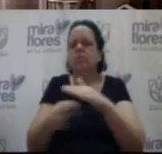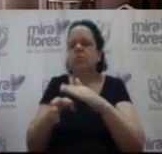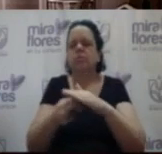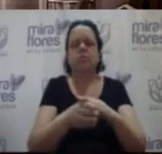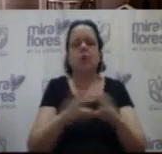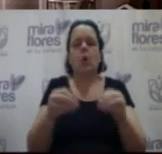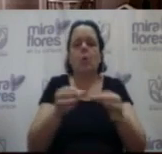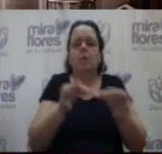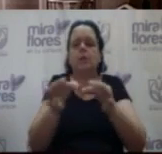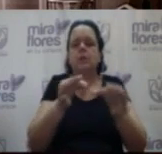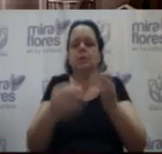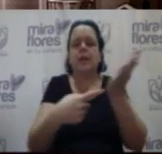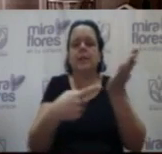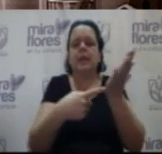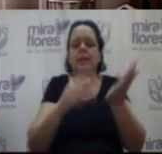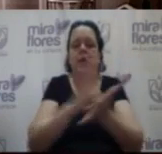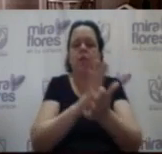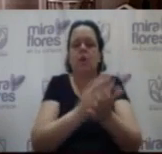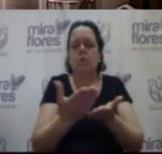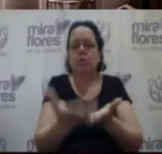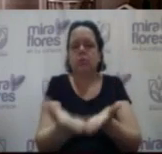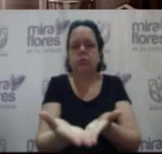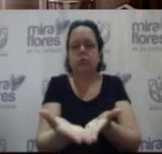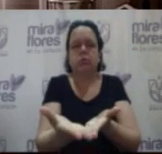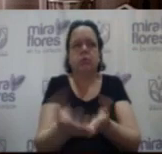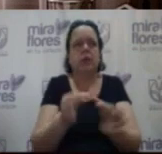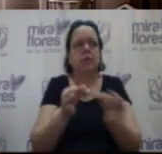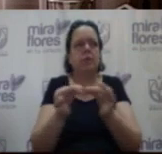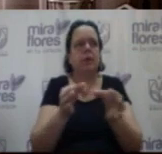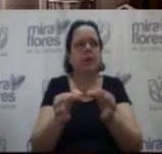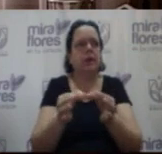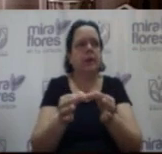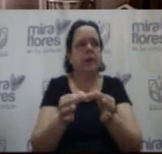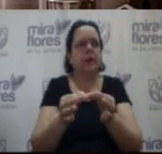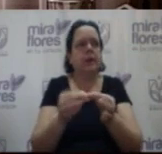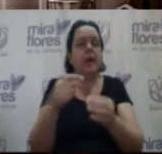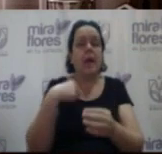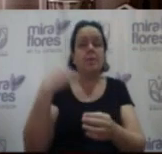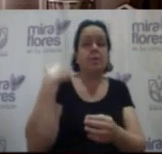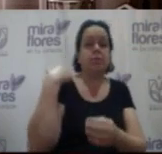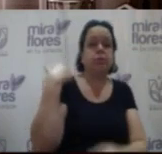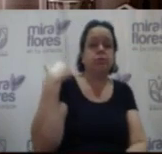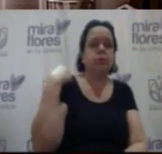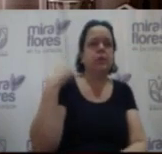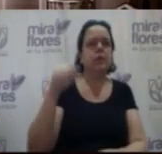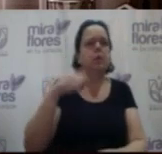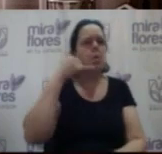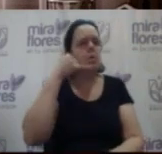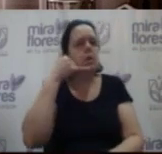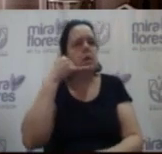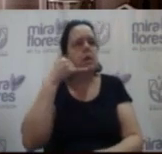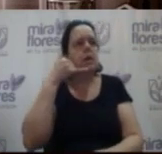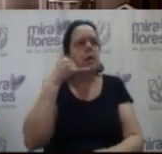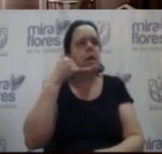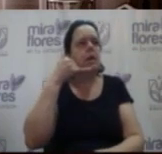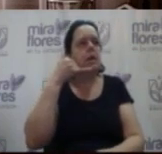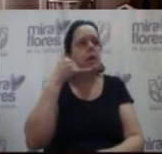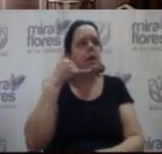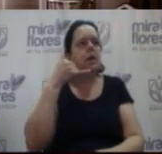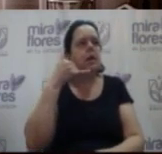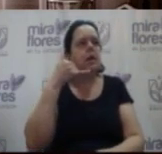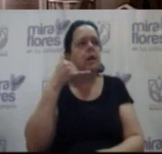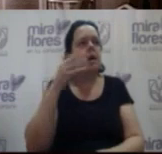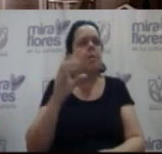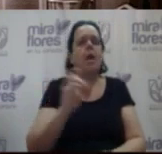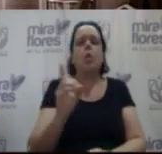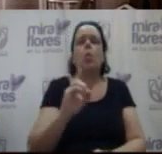del dictamen que va a Lima. A mí me han llamado por teléfono para inhibirnos de